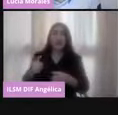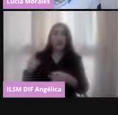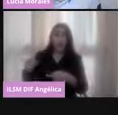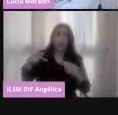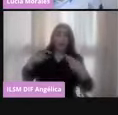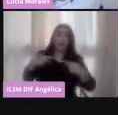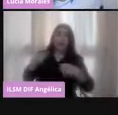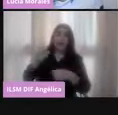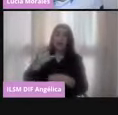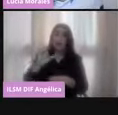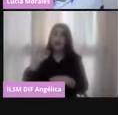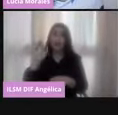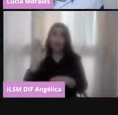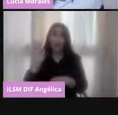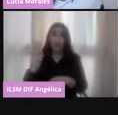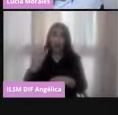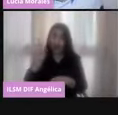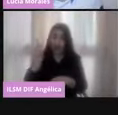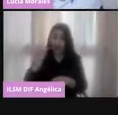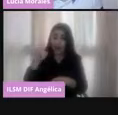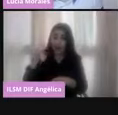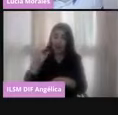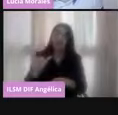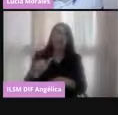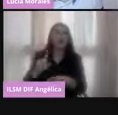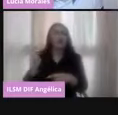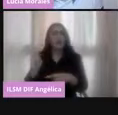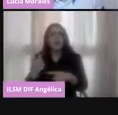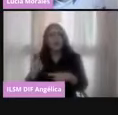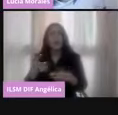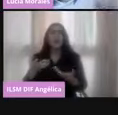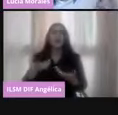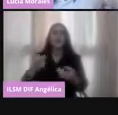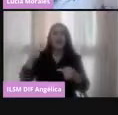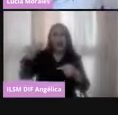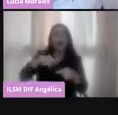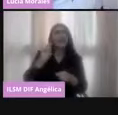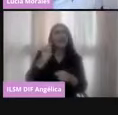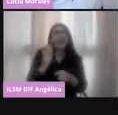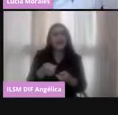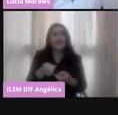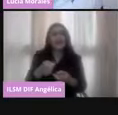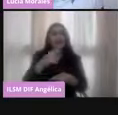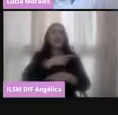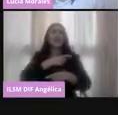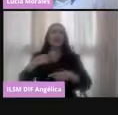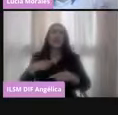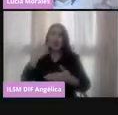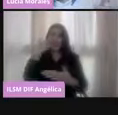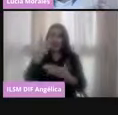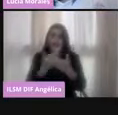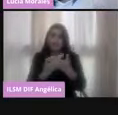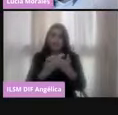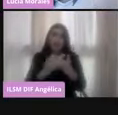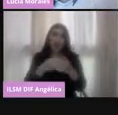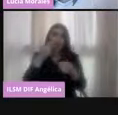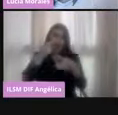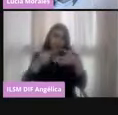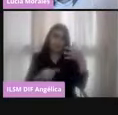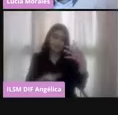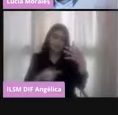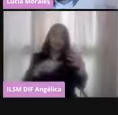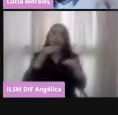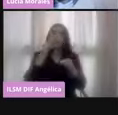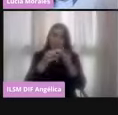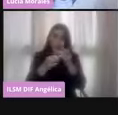que no son ciudadanas, porque para adquirir el carácter de ciudadanía se debe de cumplir con ciertas condiciones. Entonces, esta condición de